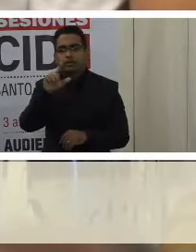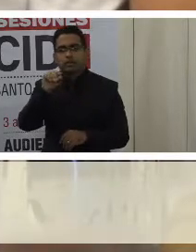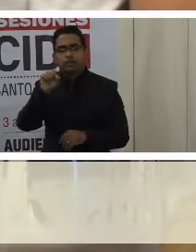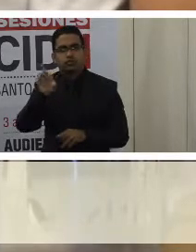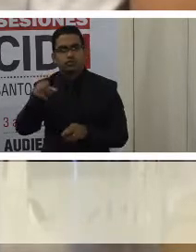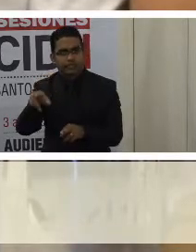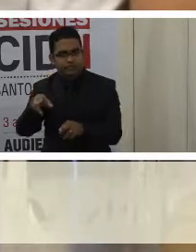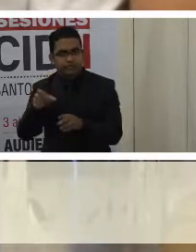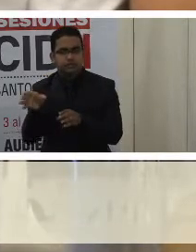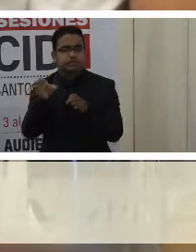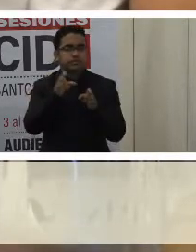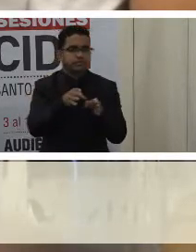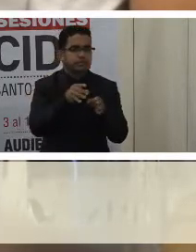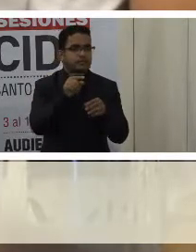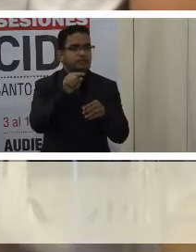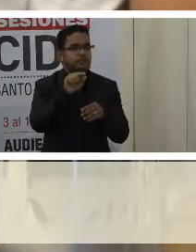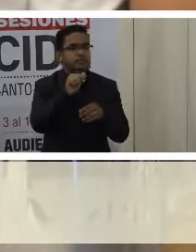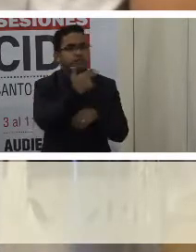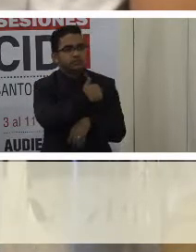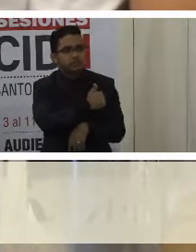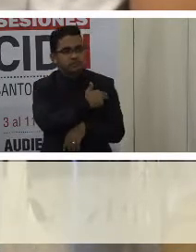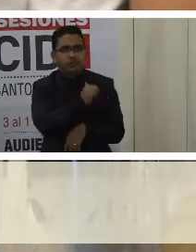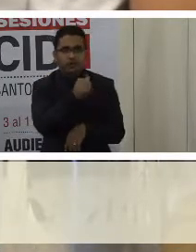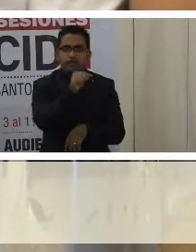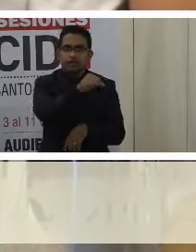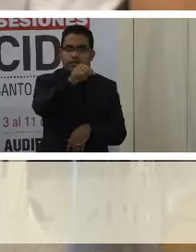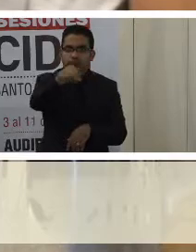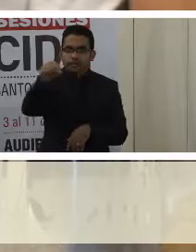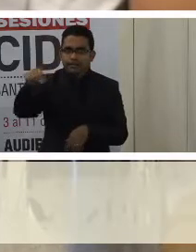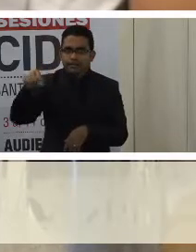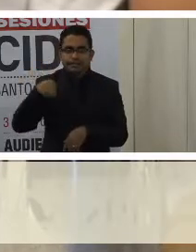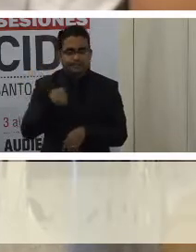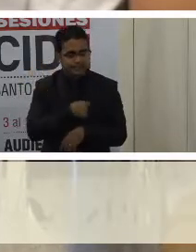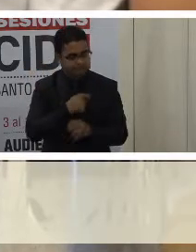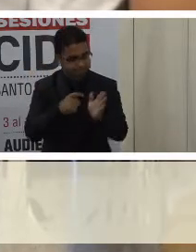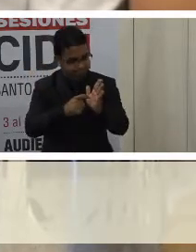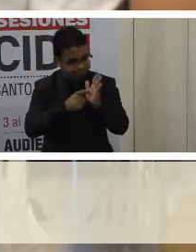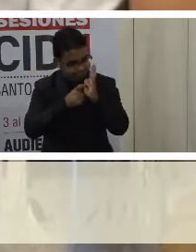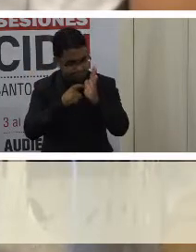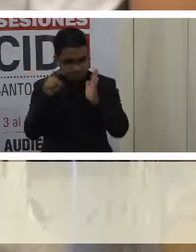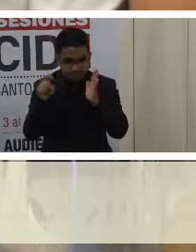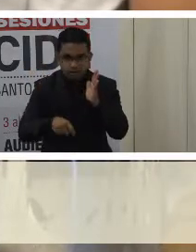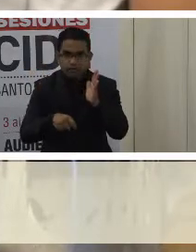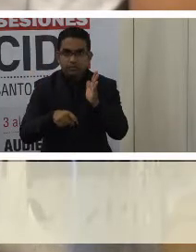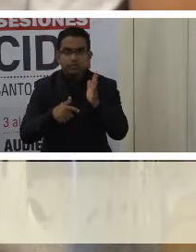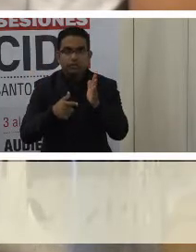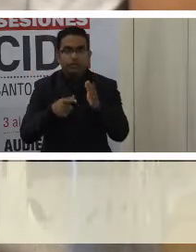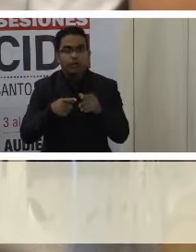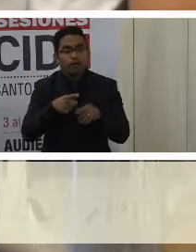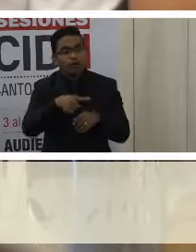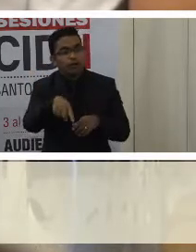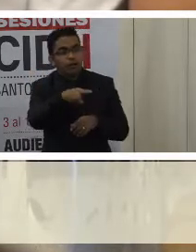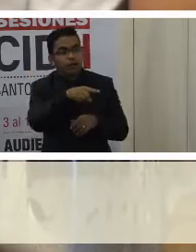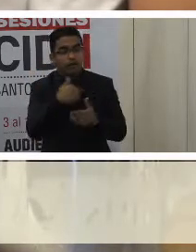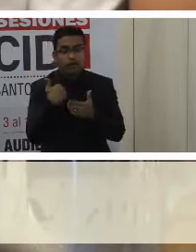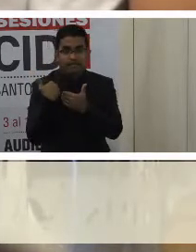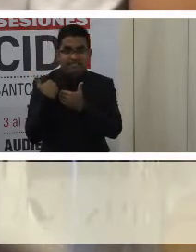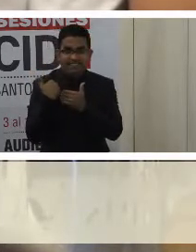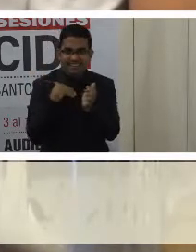protocolos en esta materia. Adicionalmente, exigimos que no se intimide ni amenace al personal de salud,